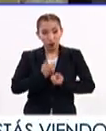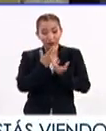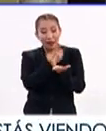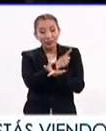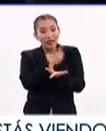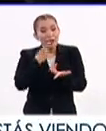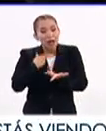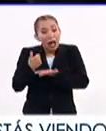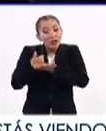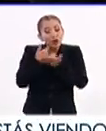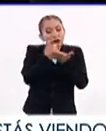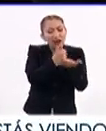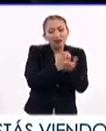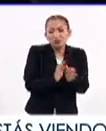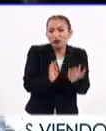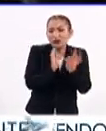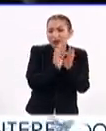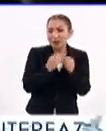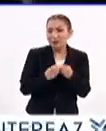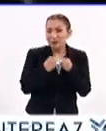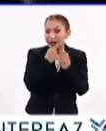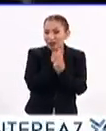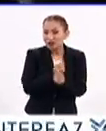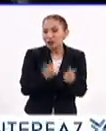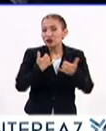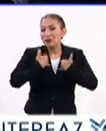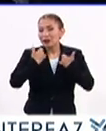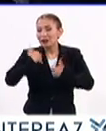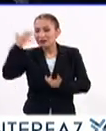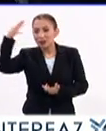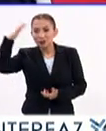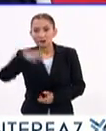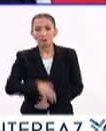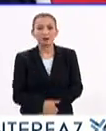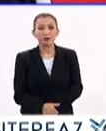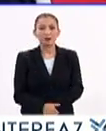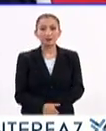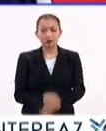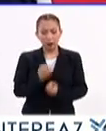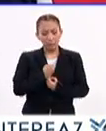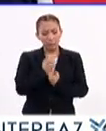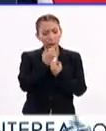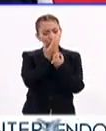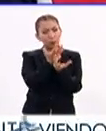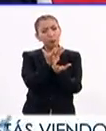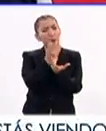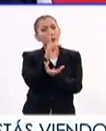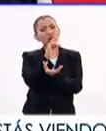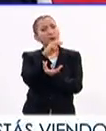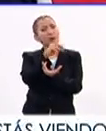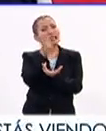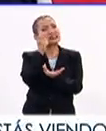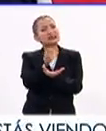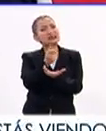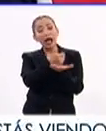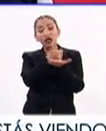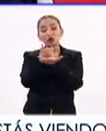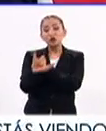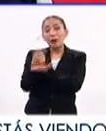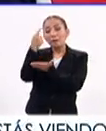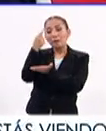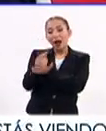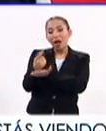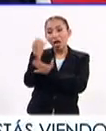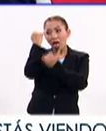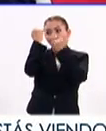debe ser una herramienta esencial en la vida de los niños, jóvenes y adultos. El poema es entonces un vehículo para romper